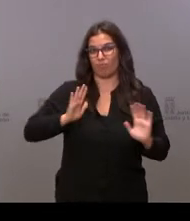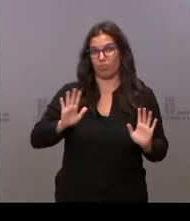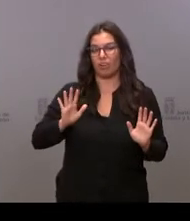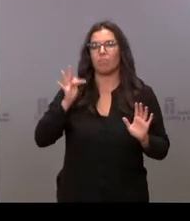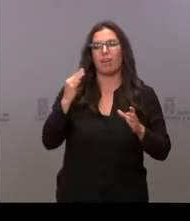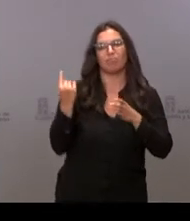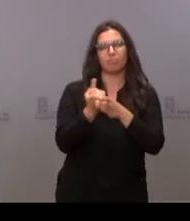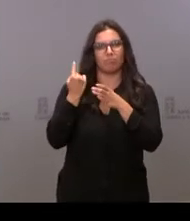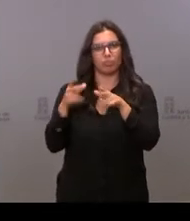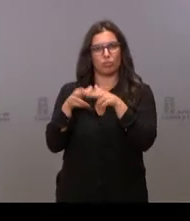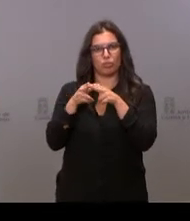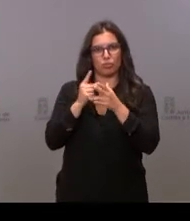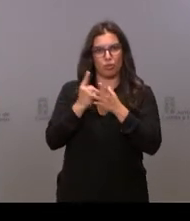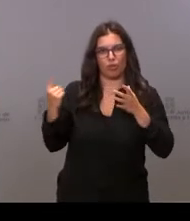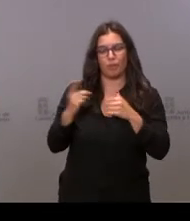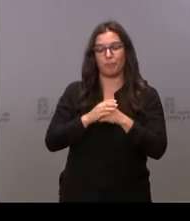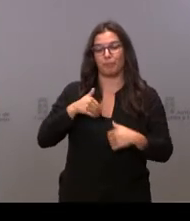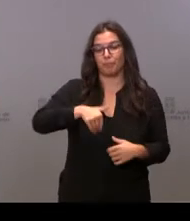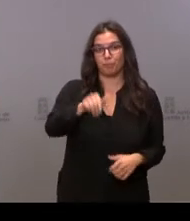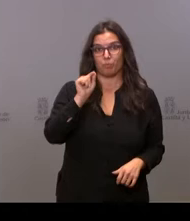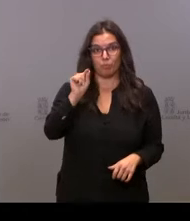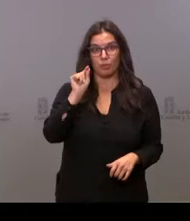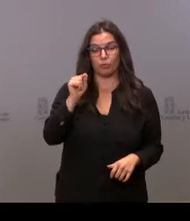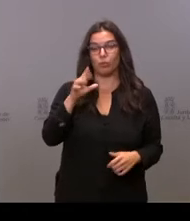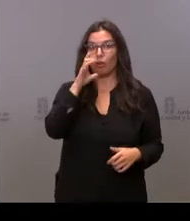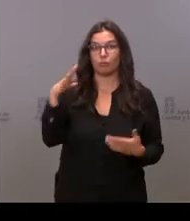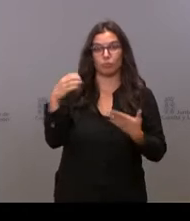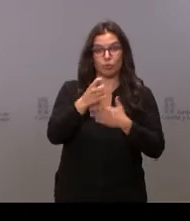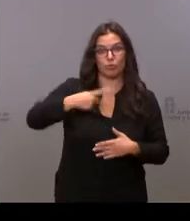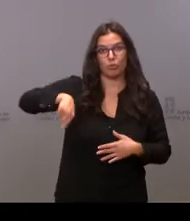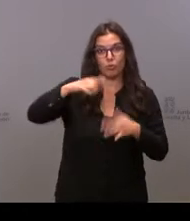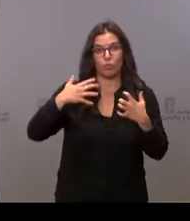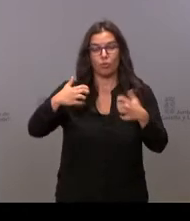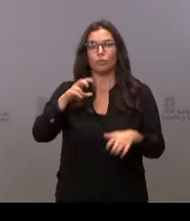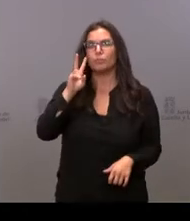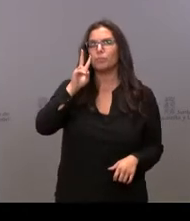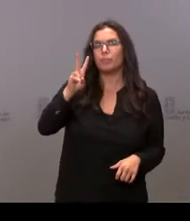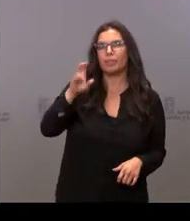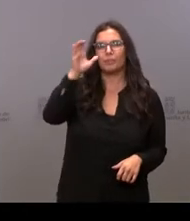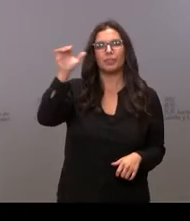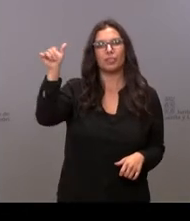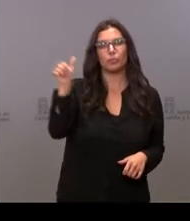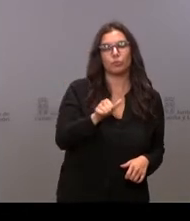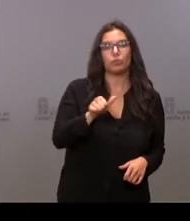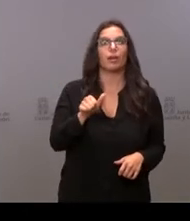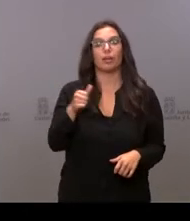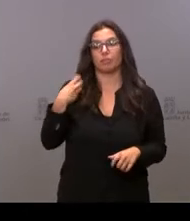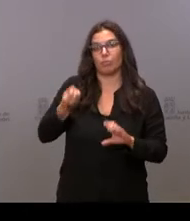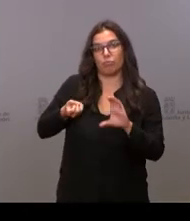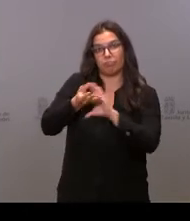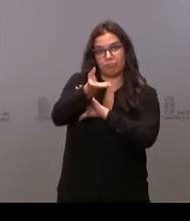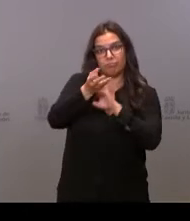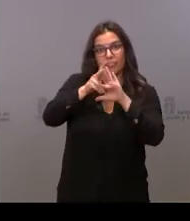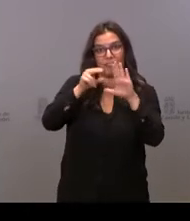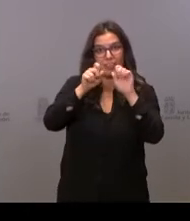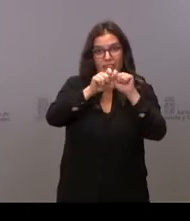Durante los próximos minutos todos ustedes van a ver y escuchar, ya sea a través de la proyección de vídeos o de